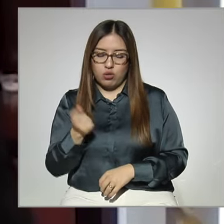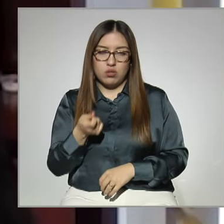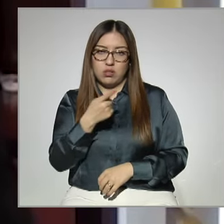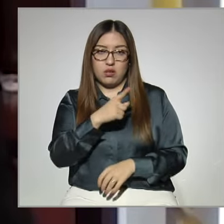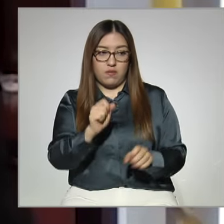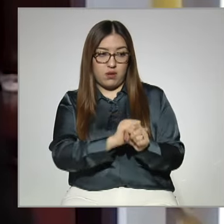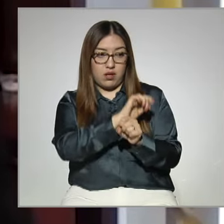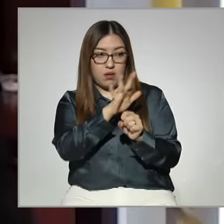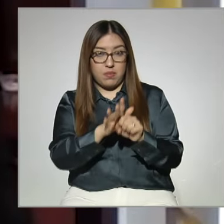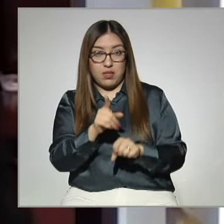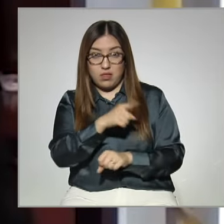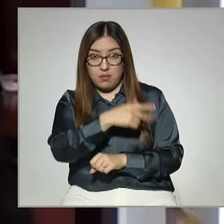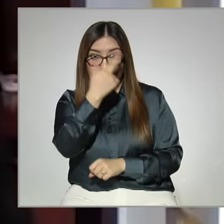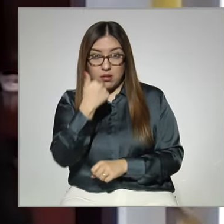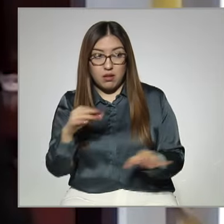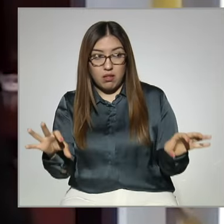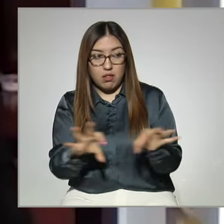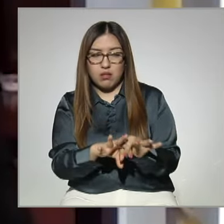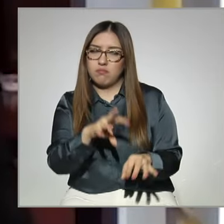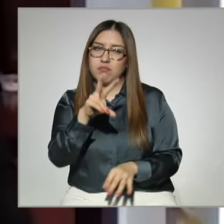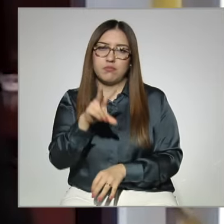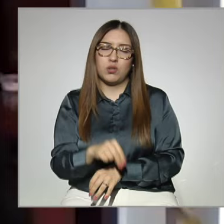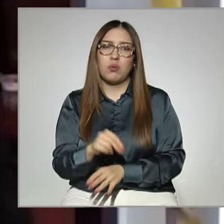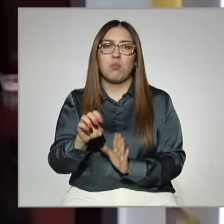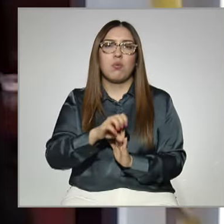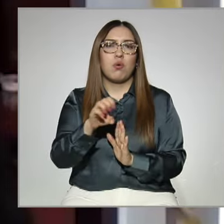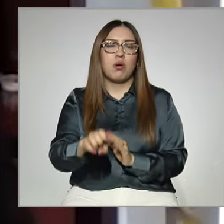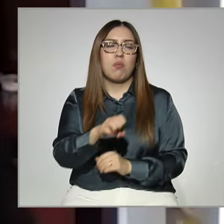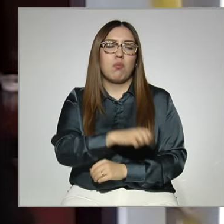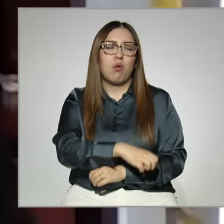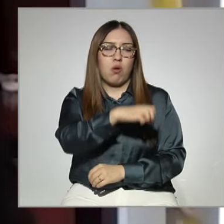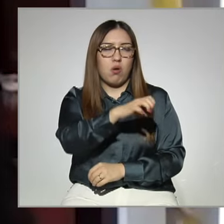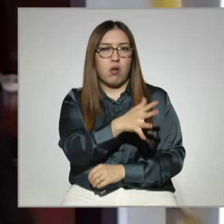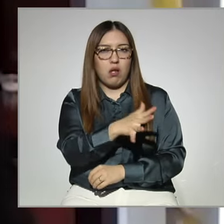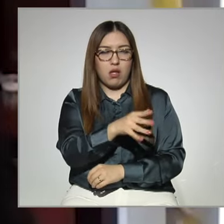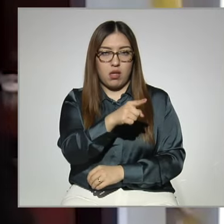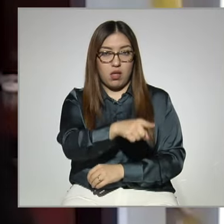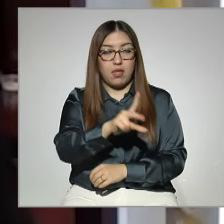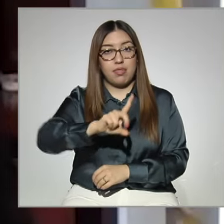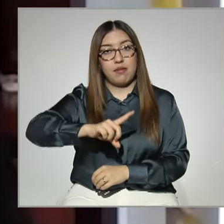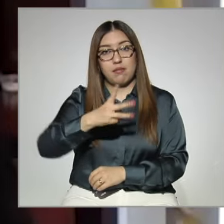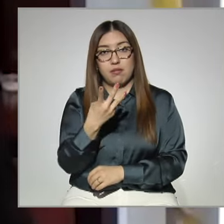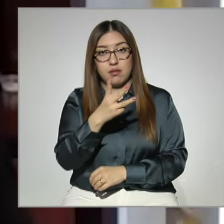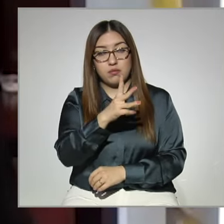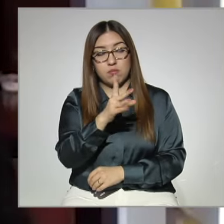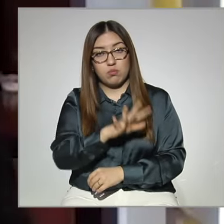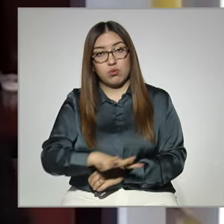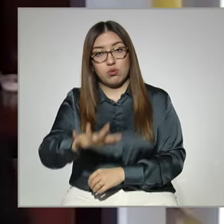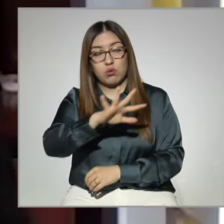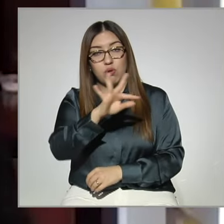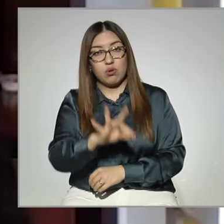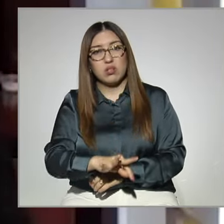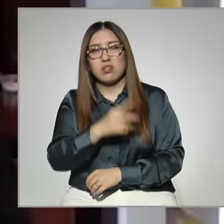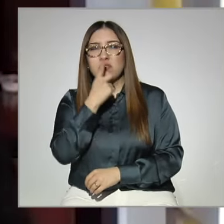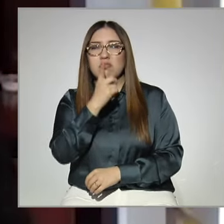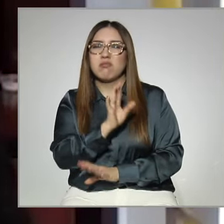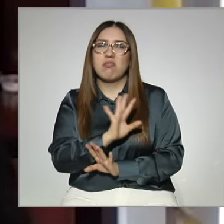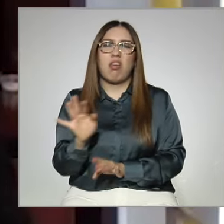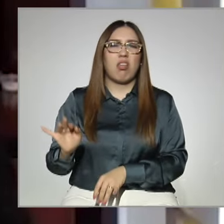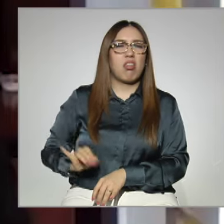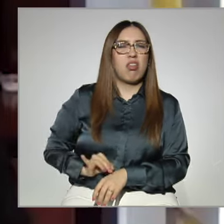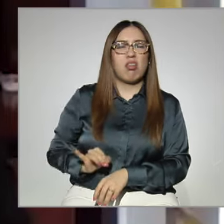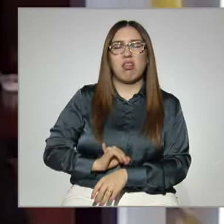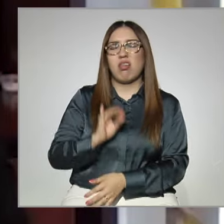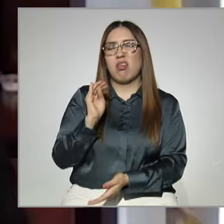motivo para no estén inscritos. Por ejemplo, en esa edad ya el 33% señaló que era más falta de interés o